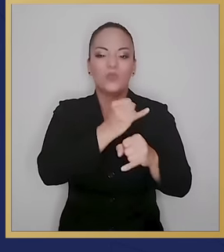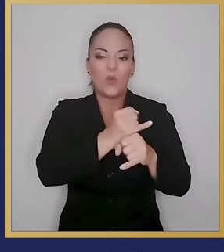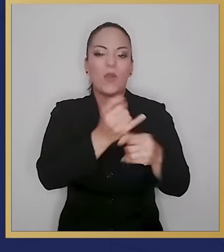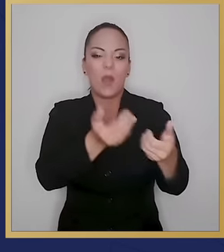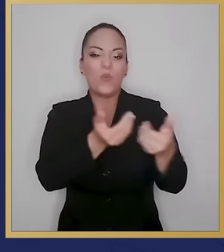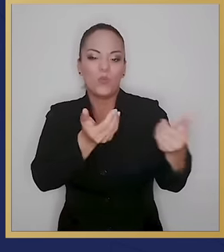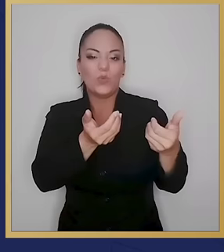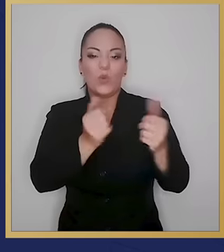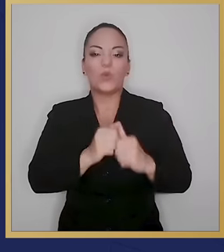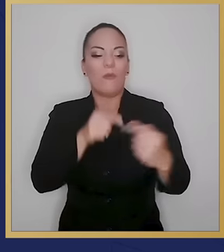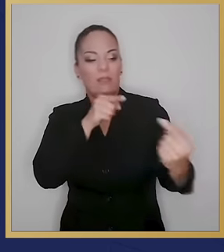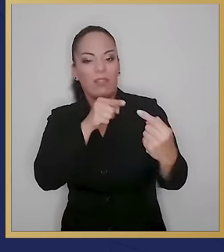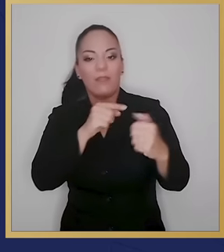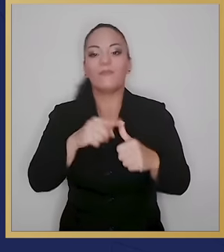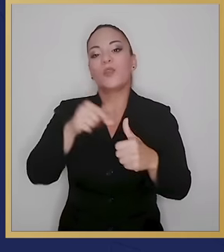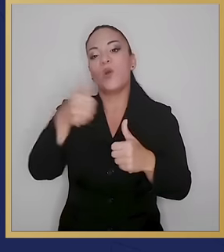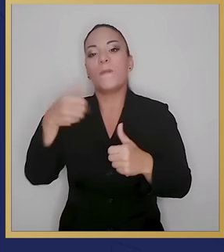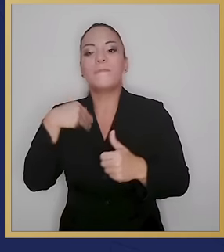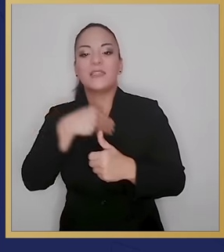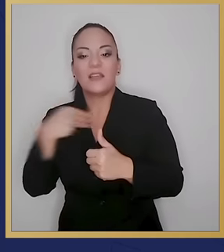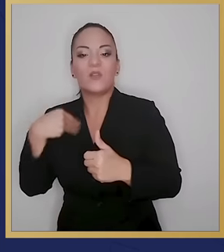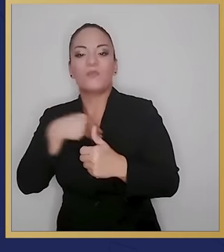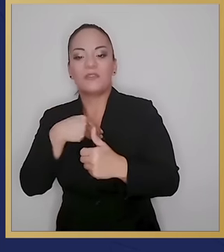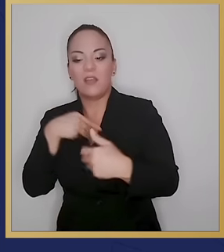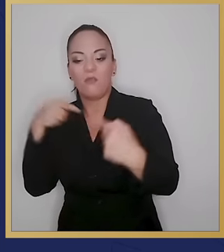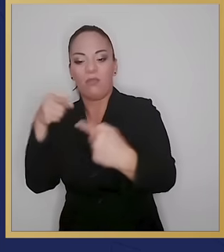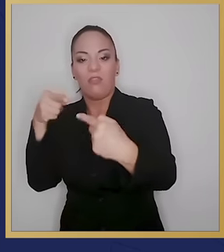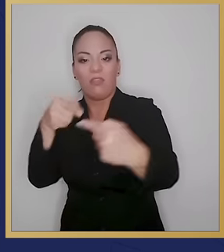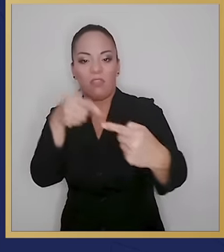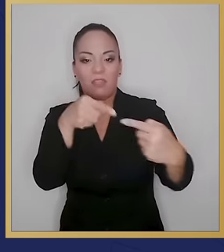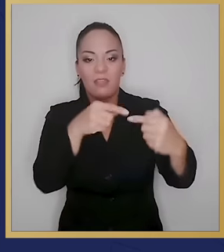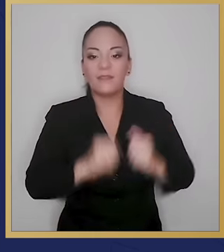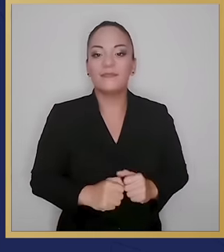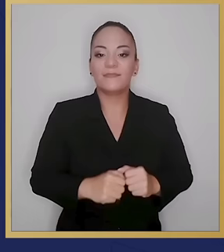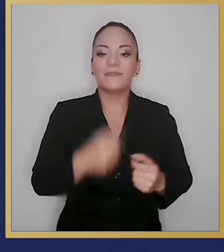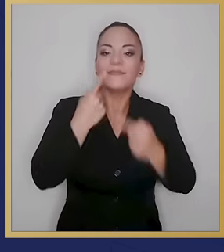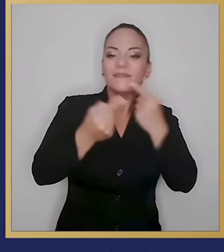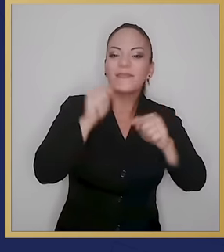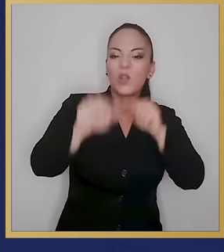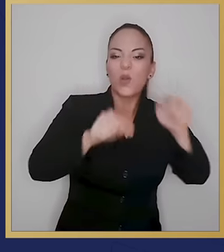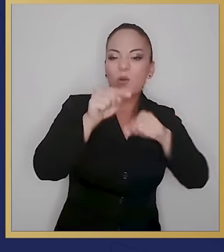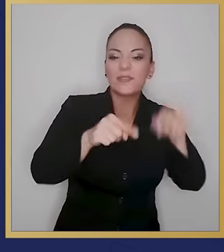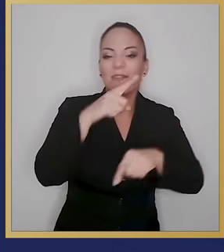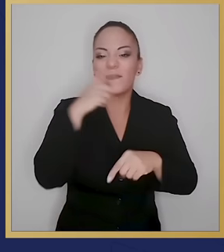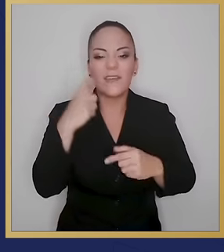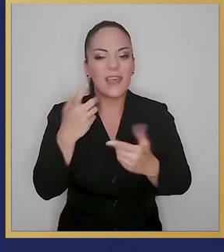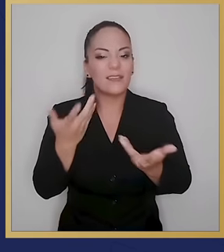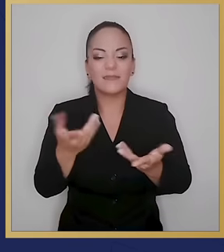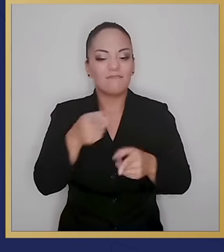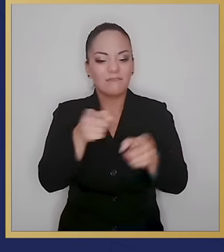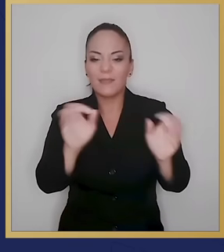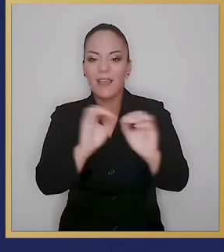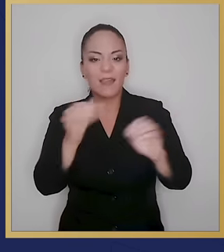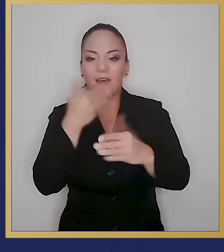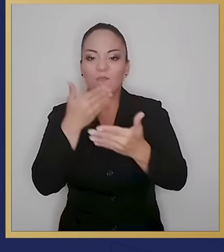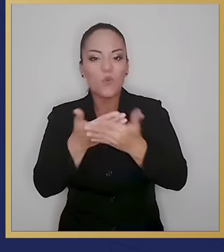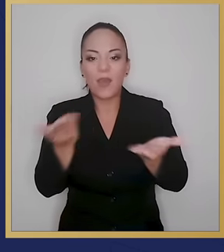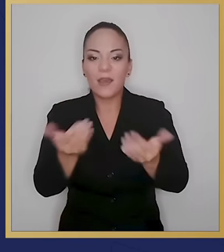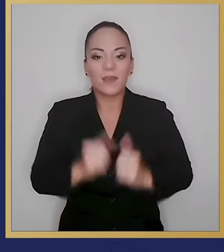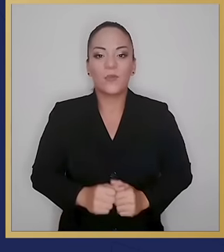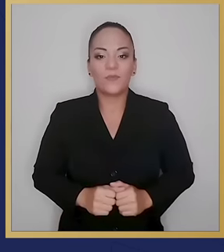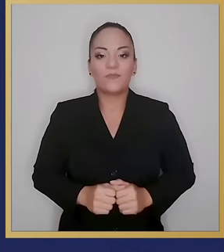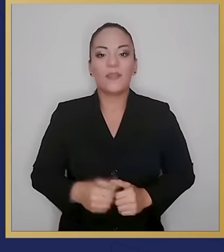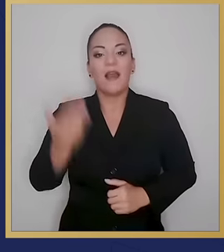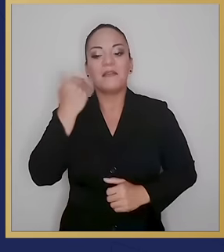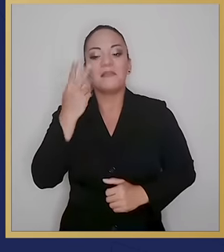institución autónoma y otro ministerio con otra, donde había dimes y directes, improductivos, más bien